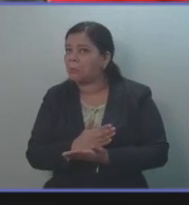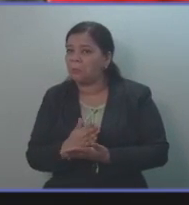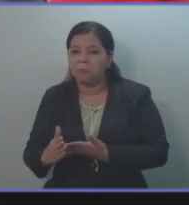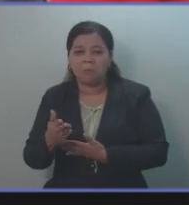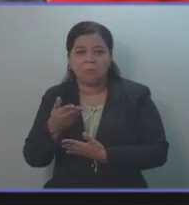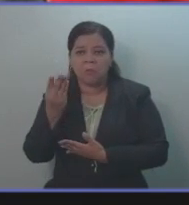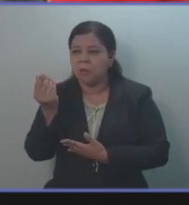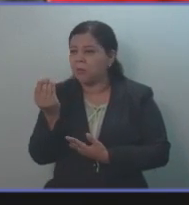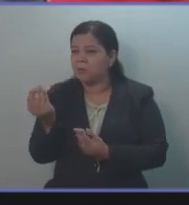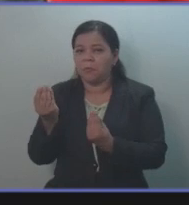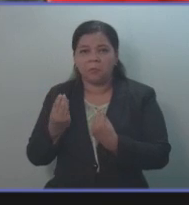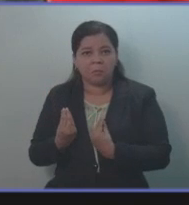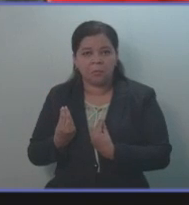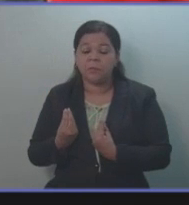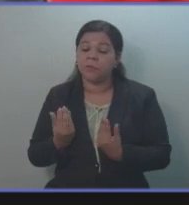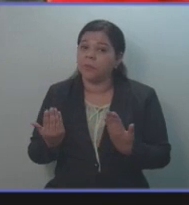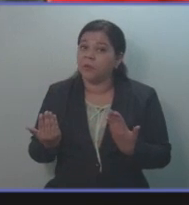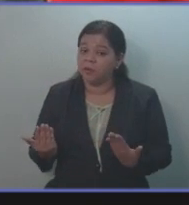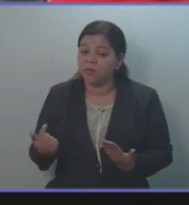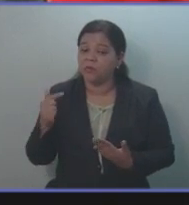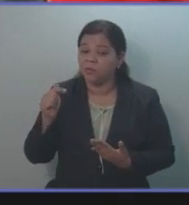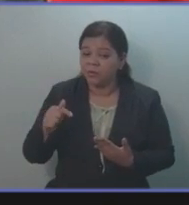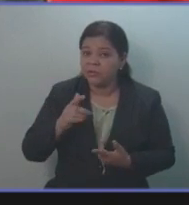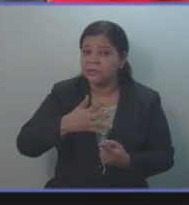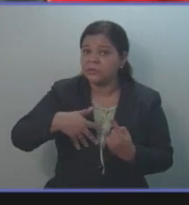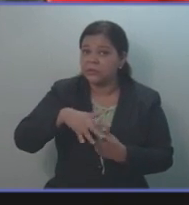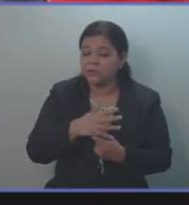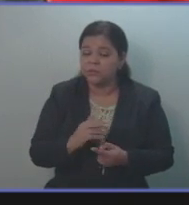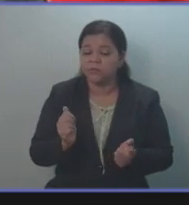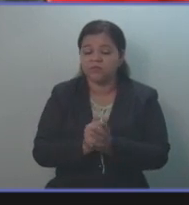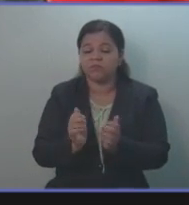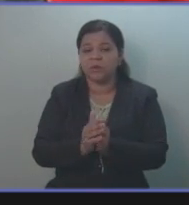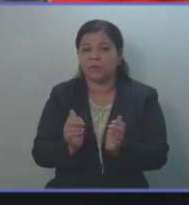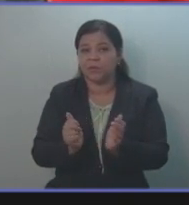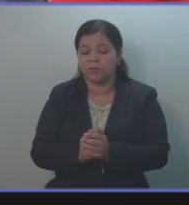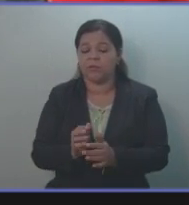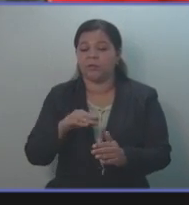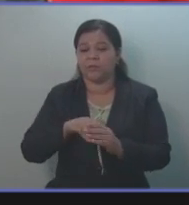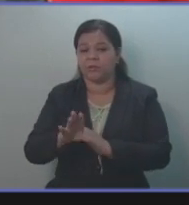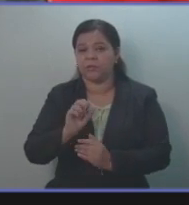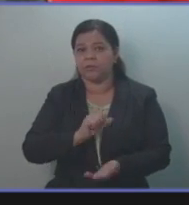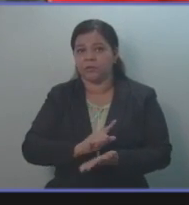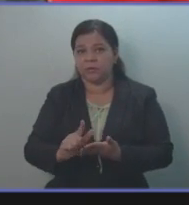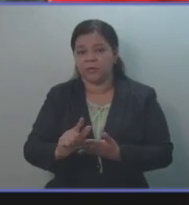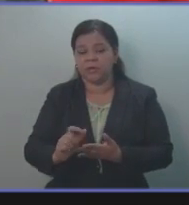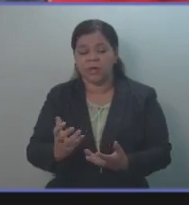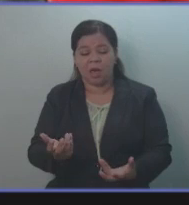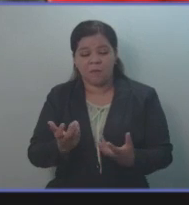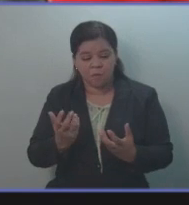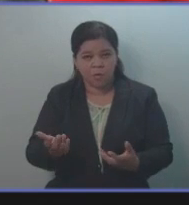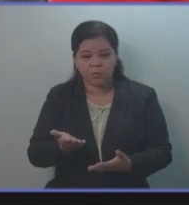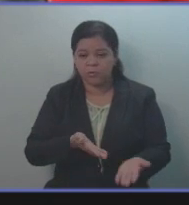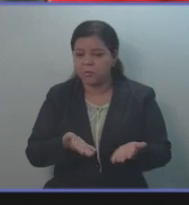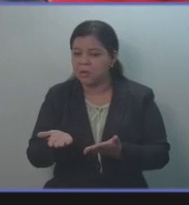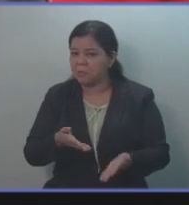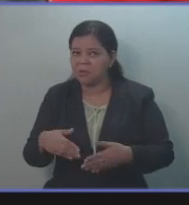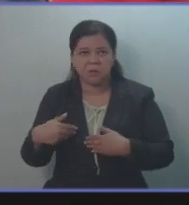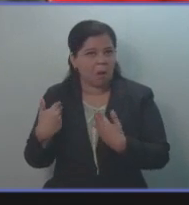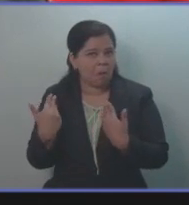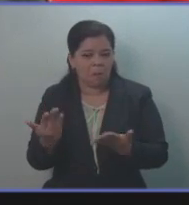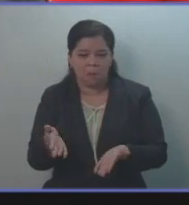depósitos, lo que provocó una situación de crisis en las escuelas, al punto que muchos servicios se dejaron de prestar.